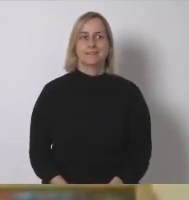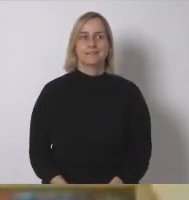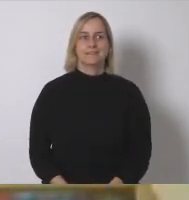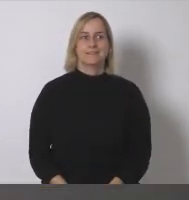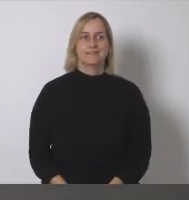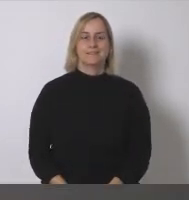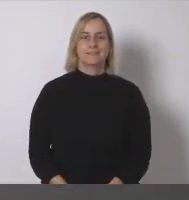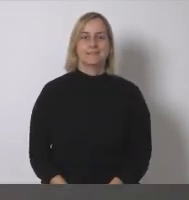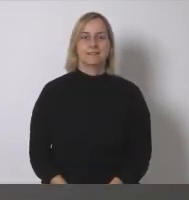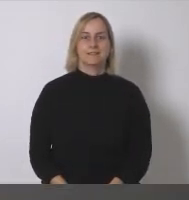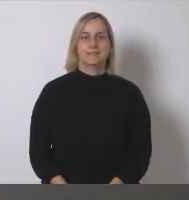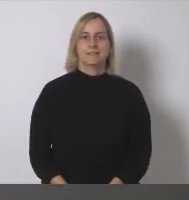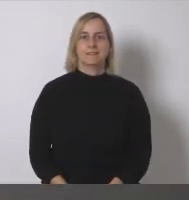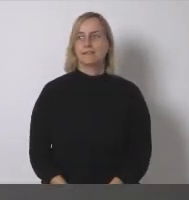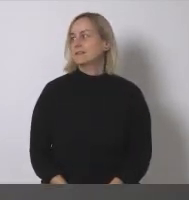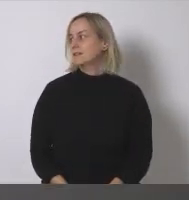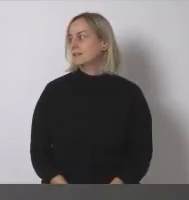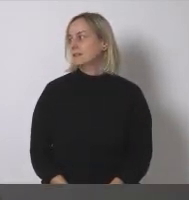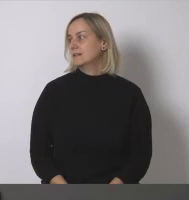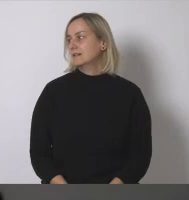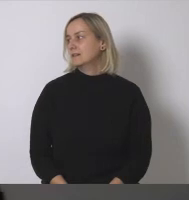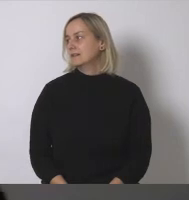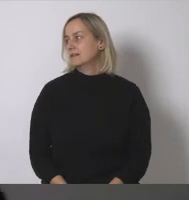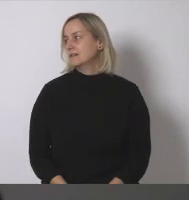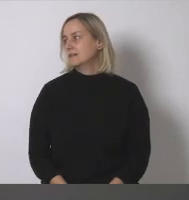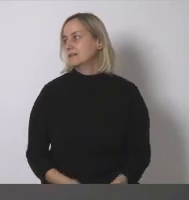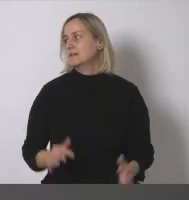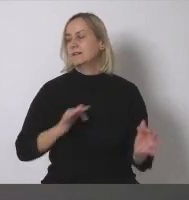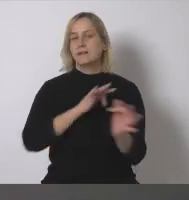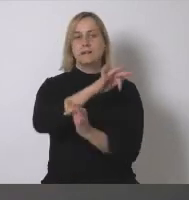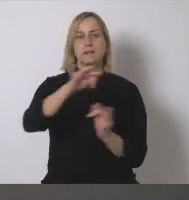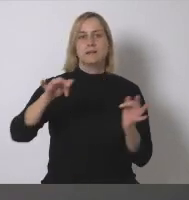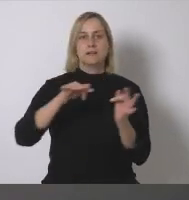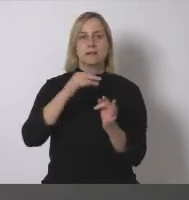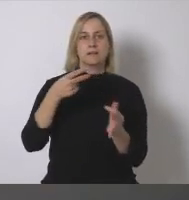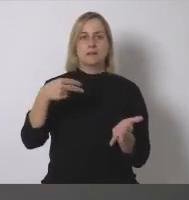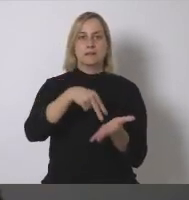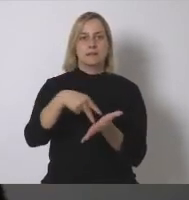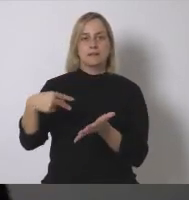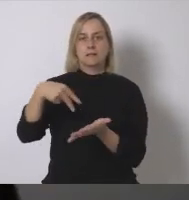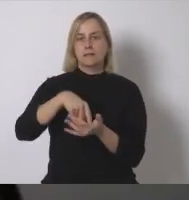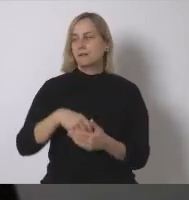Lourdes si quieres por respetar el orden de intervención anterior o